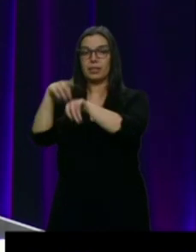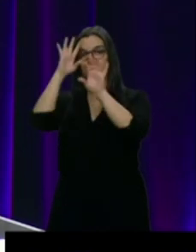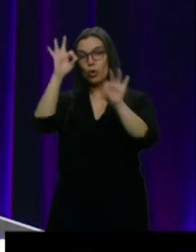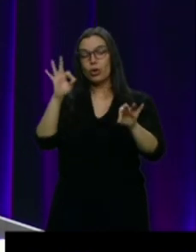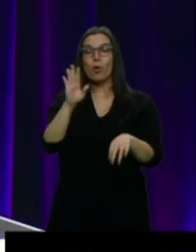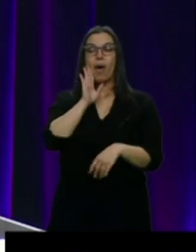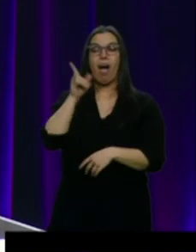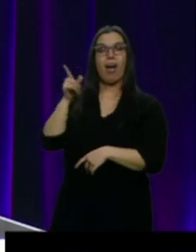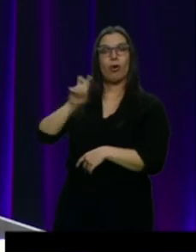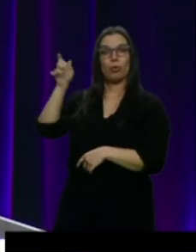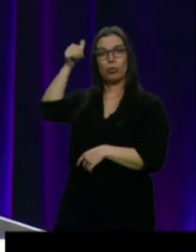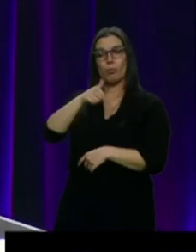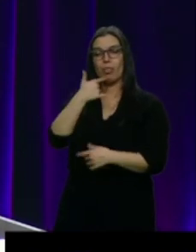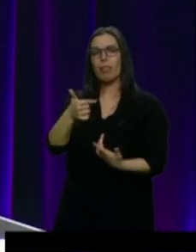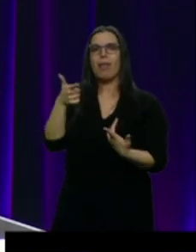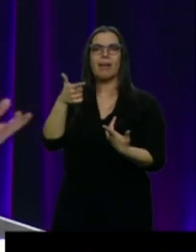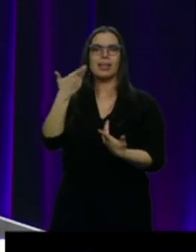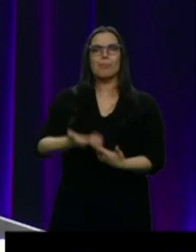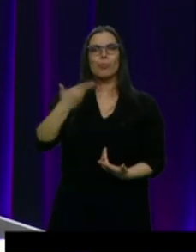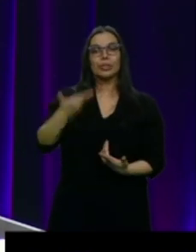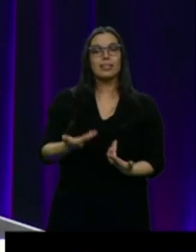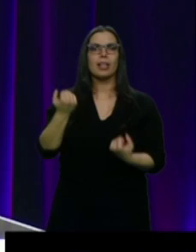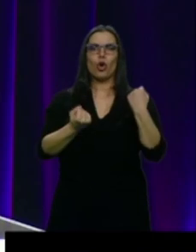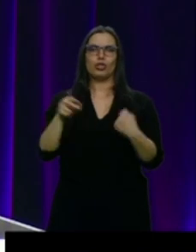clave es el rejuvenecimiento del parque móvil.